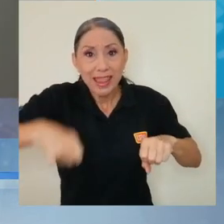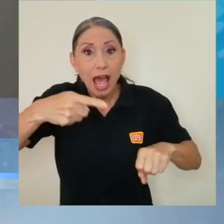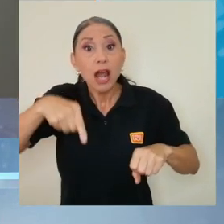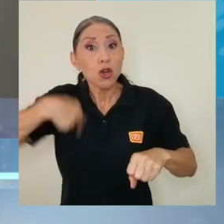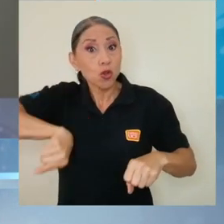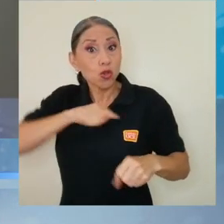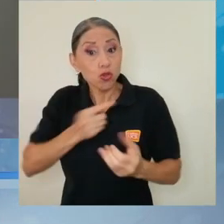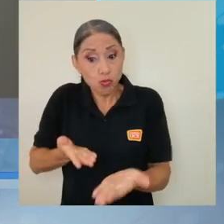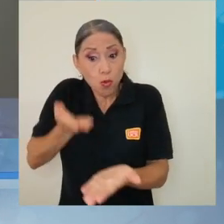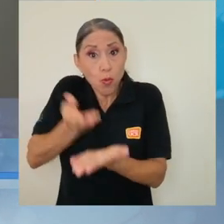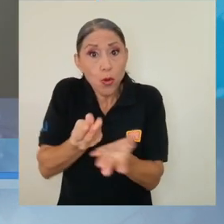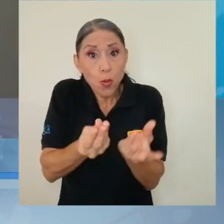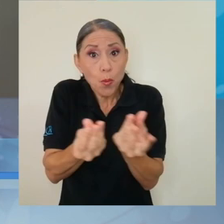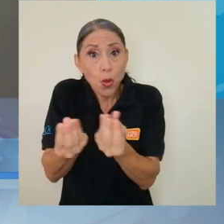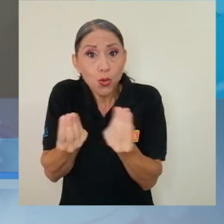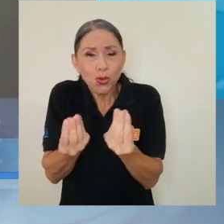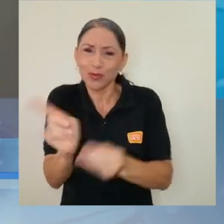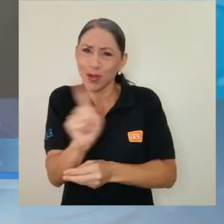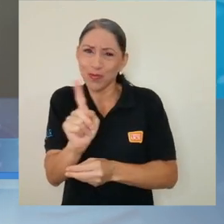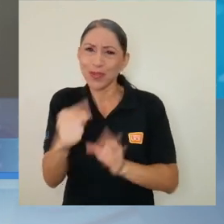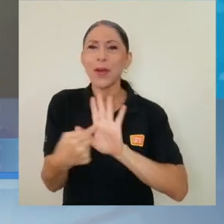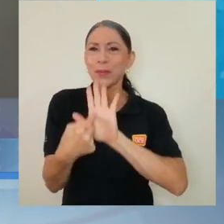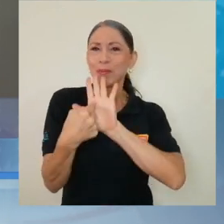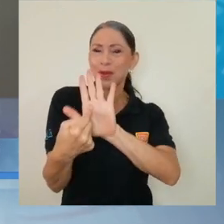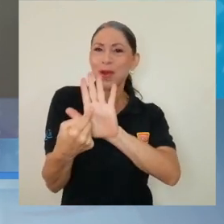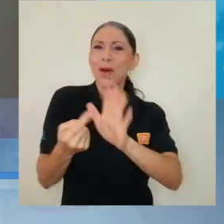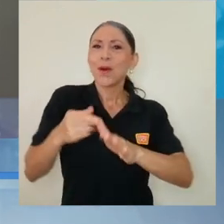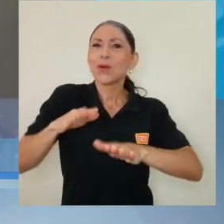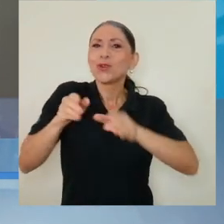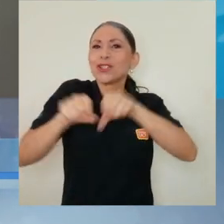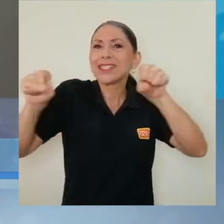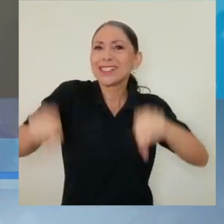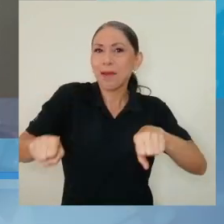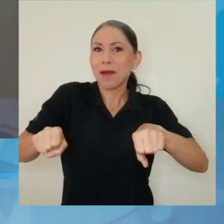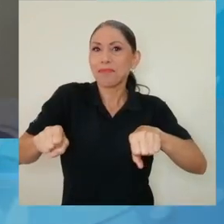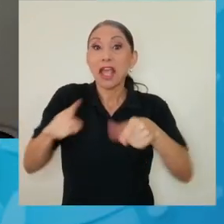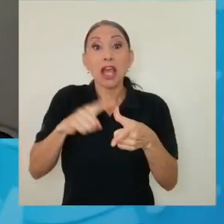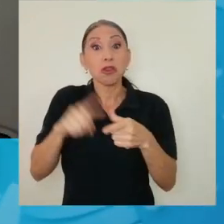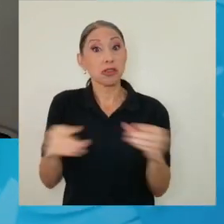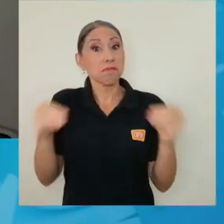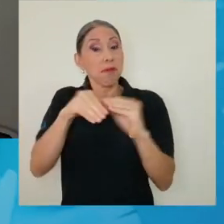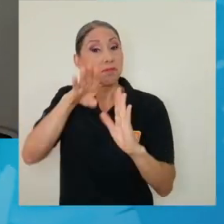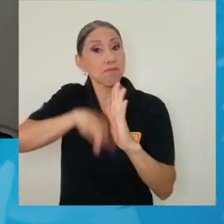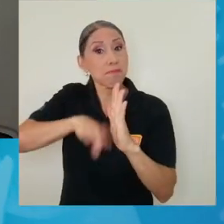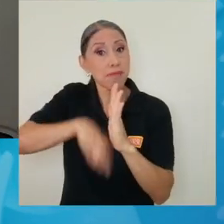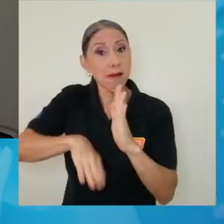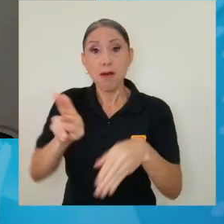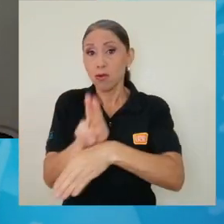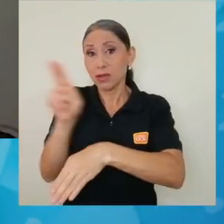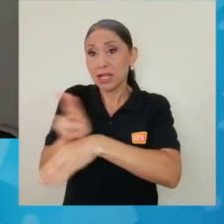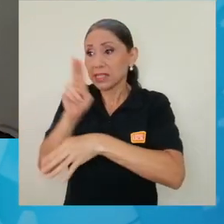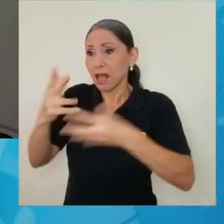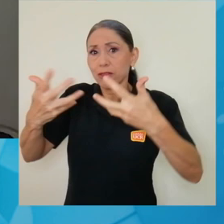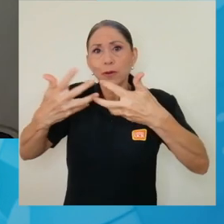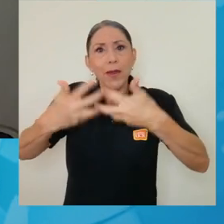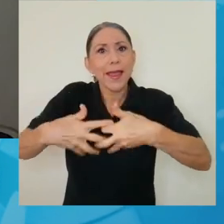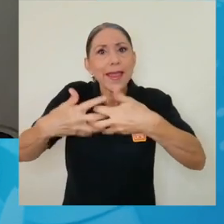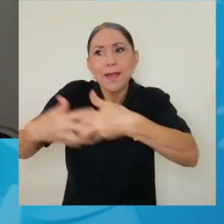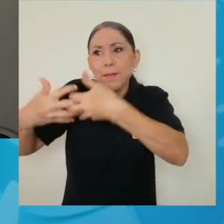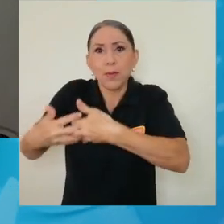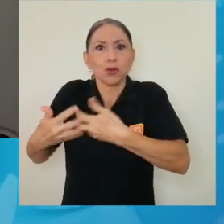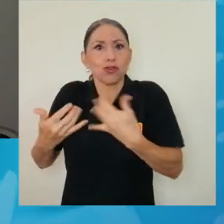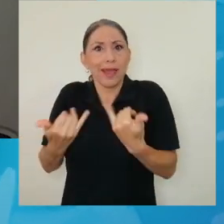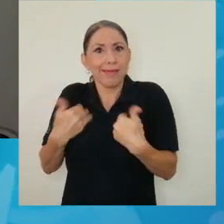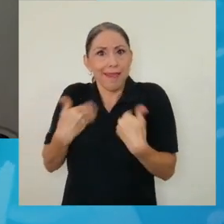un sistema, entonces las soluciones que planeamos eran de bajos recursos, utilizando los equipos que hay disponibles, por ejemplo,